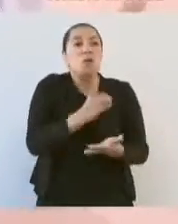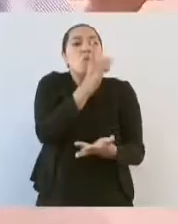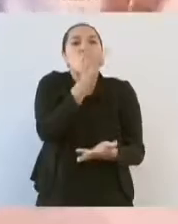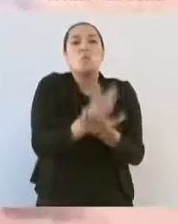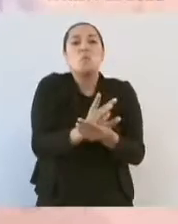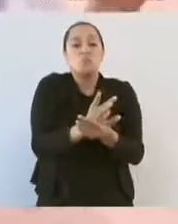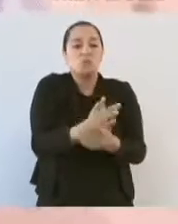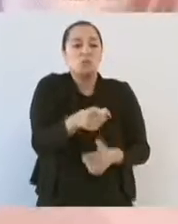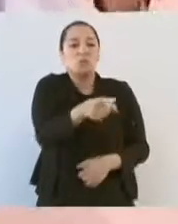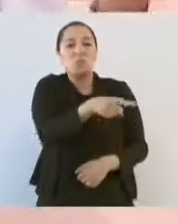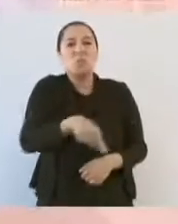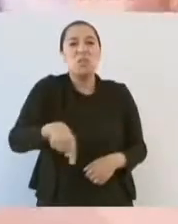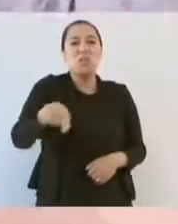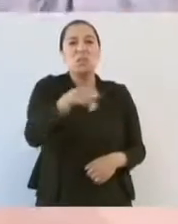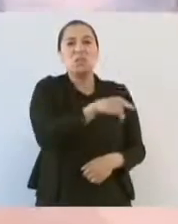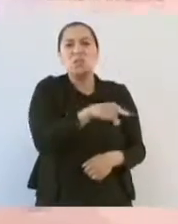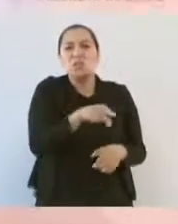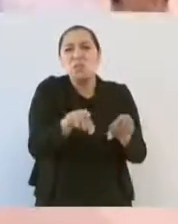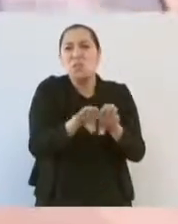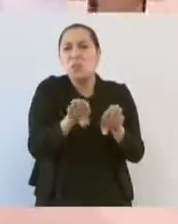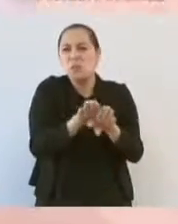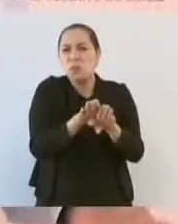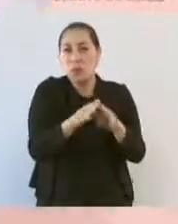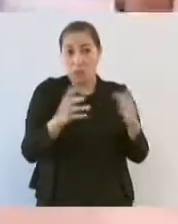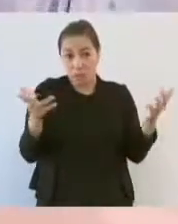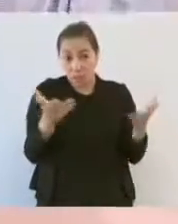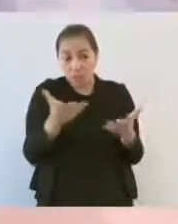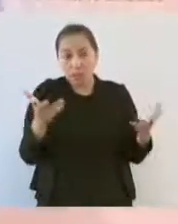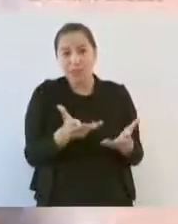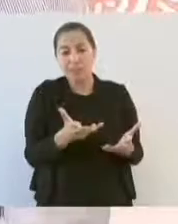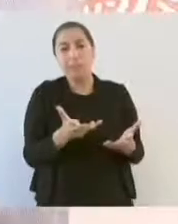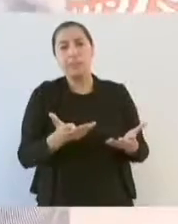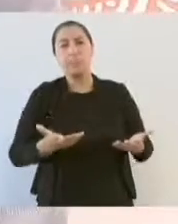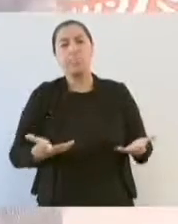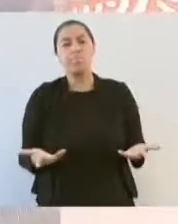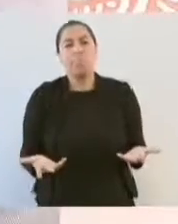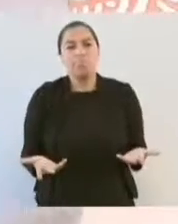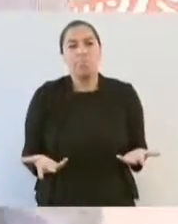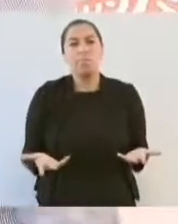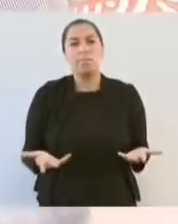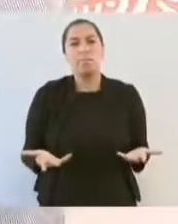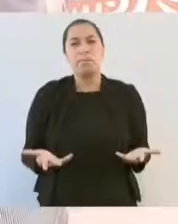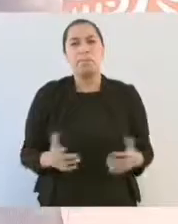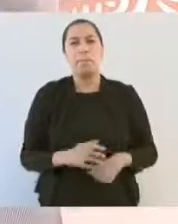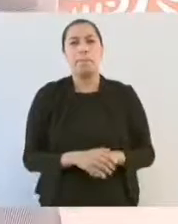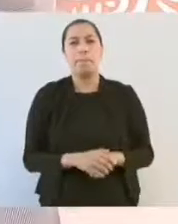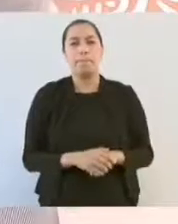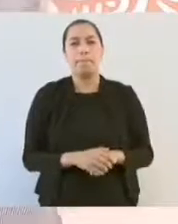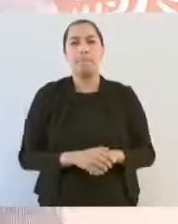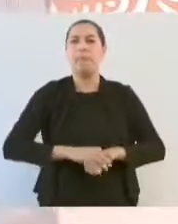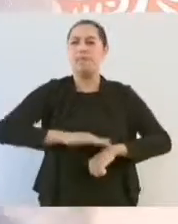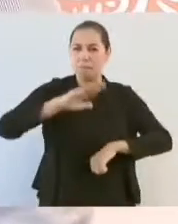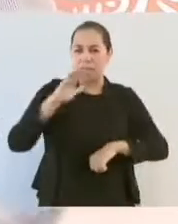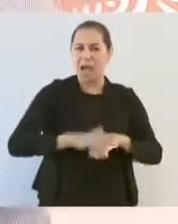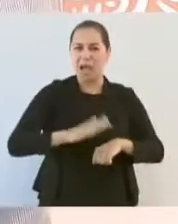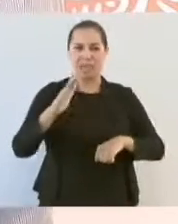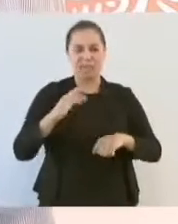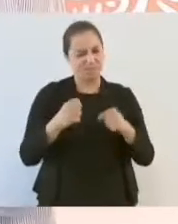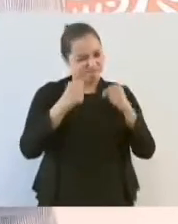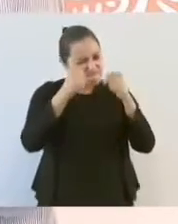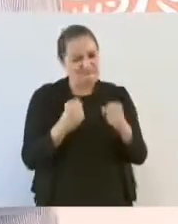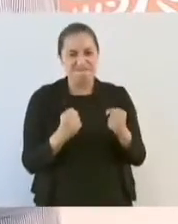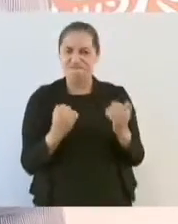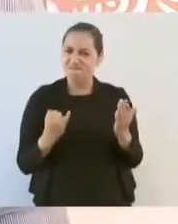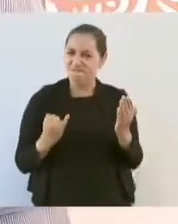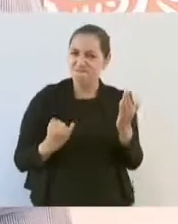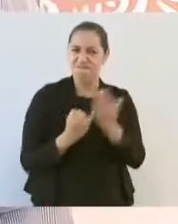único que hemos hecho con más determinación